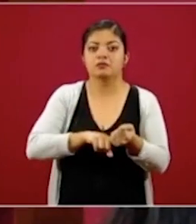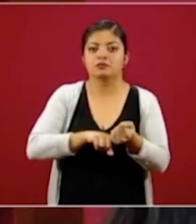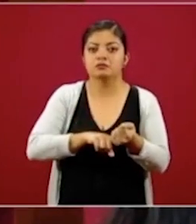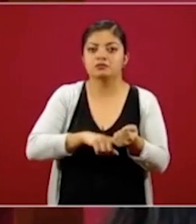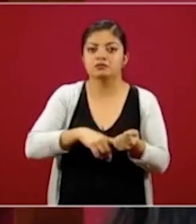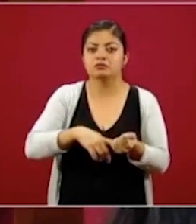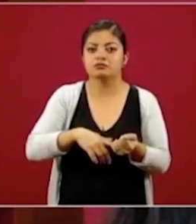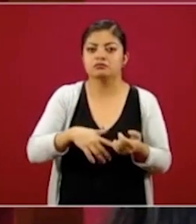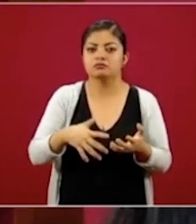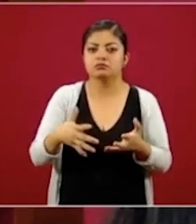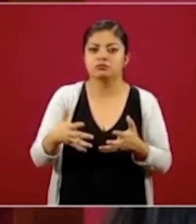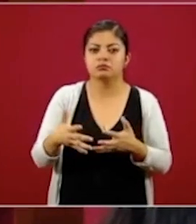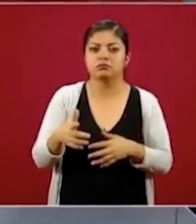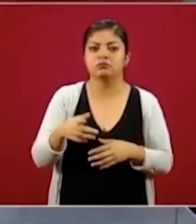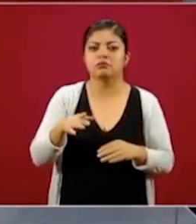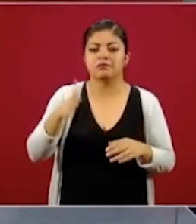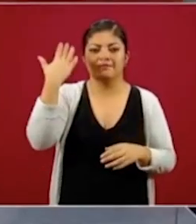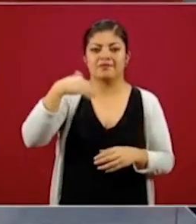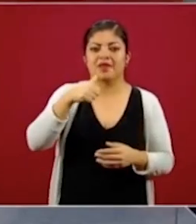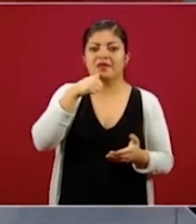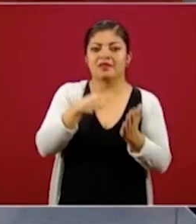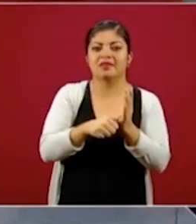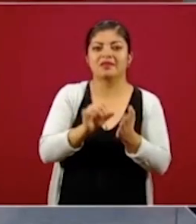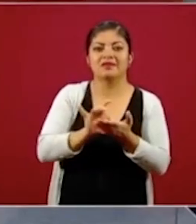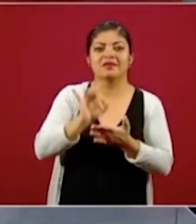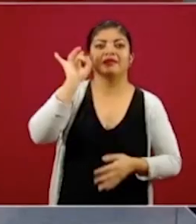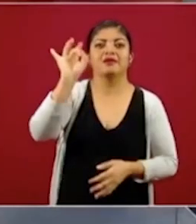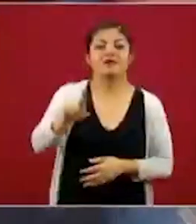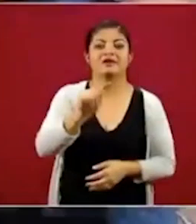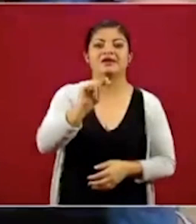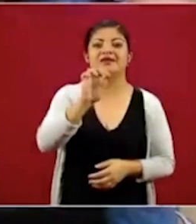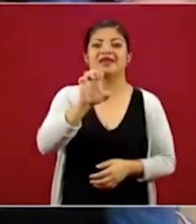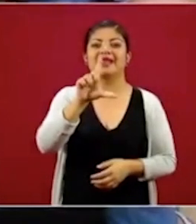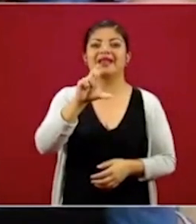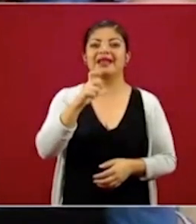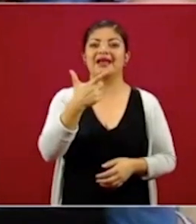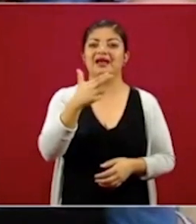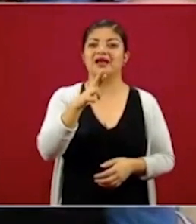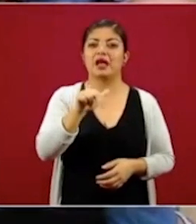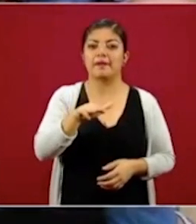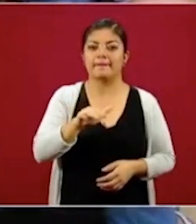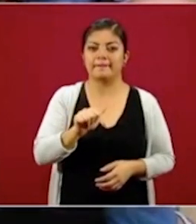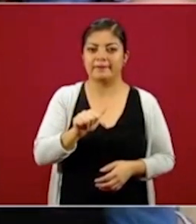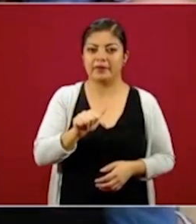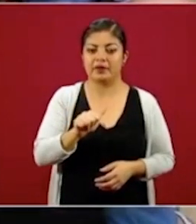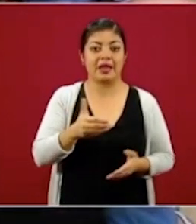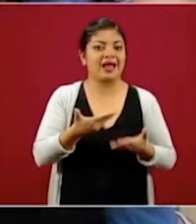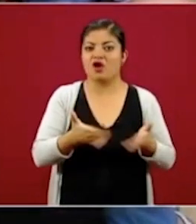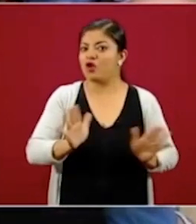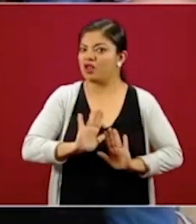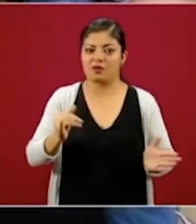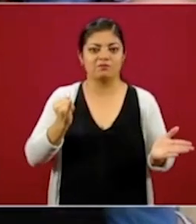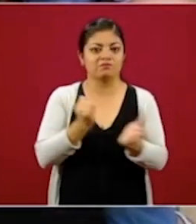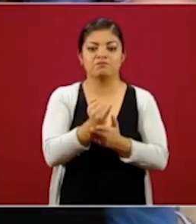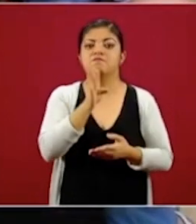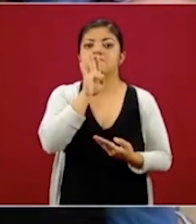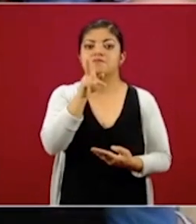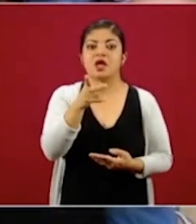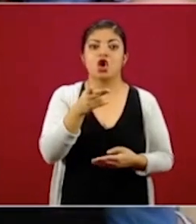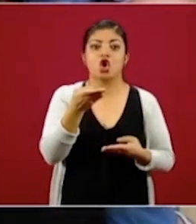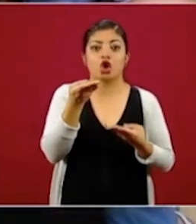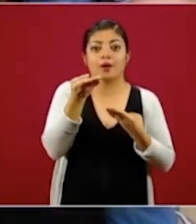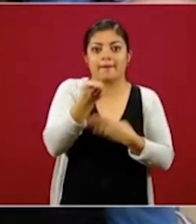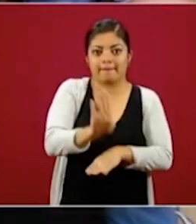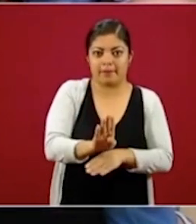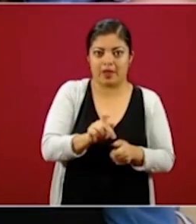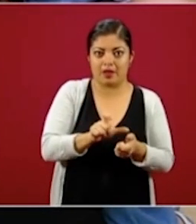cobraba con giro telegráfico, pero decidimos entregarles ya sus tarjetas bancarias, bancarizamos todo